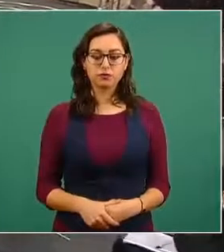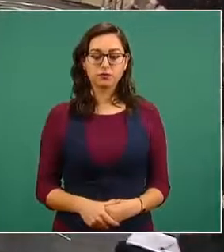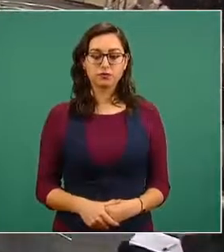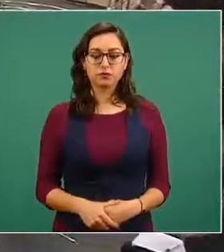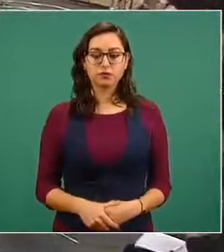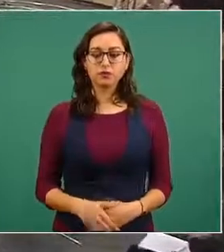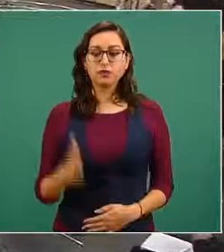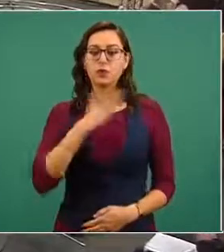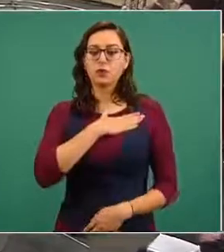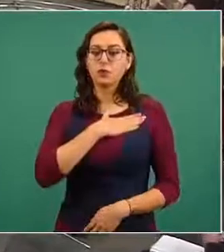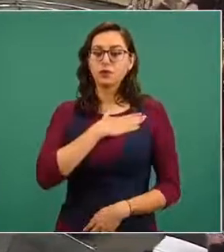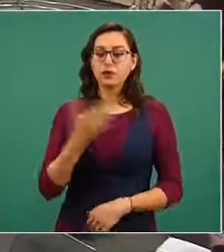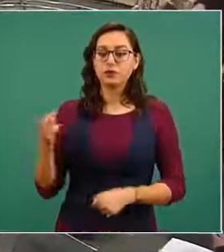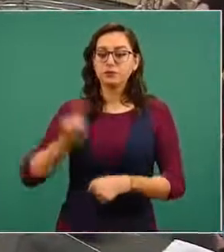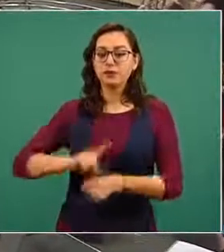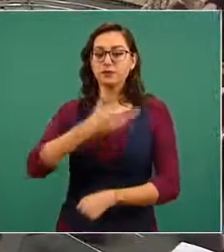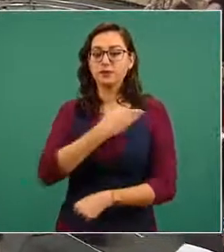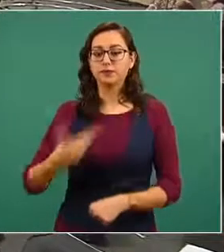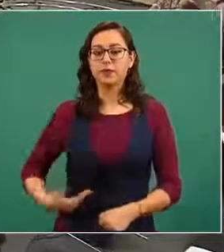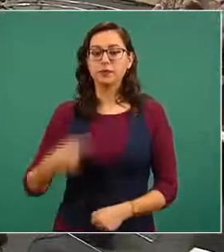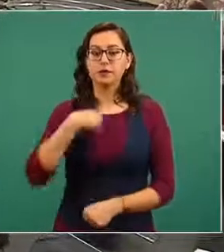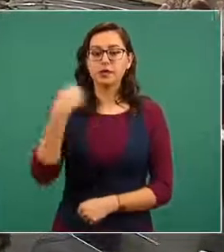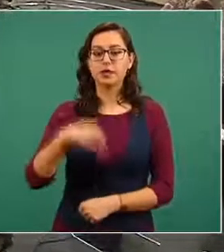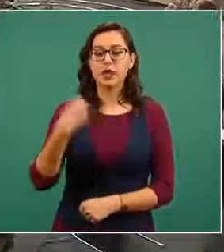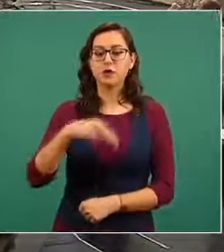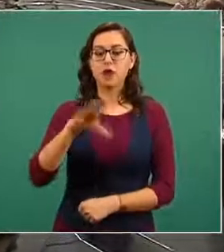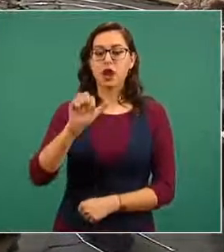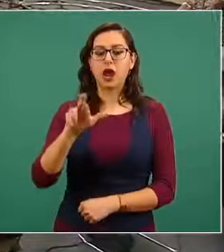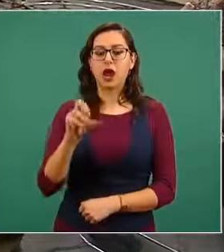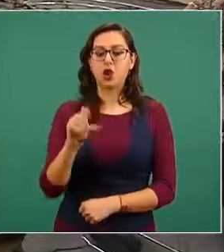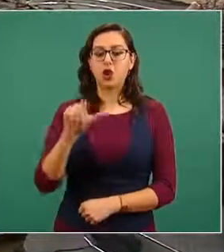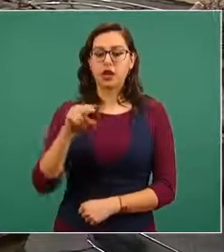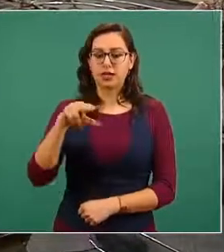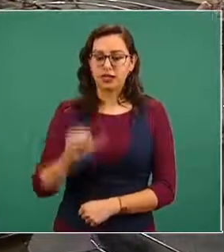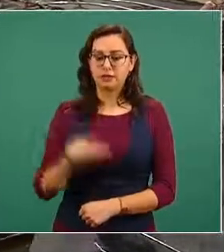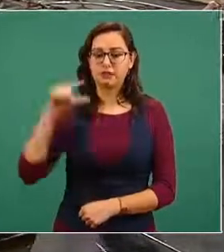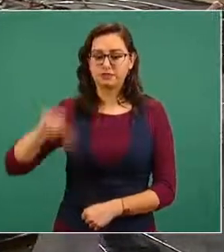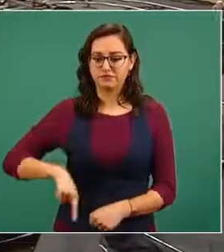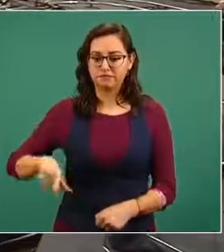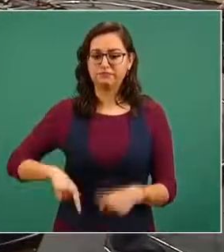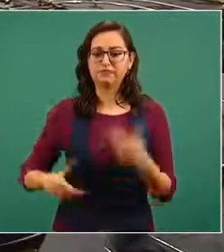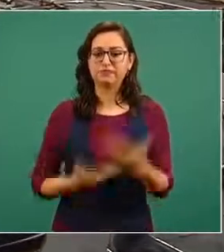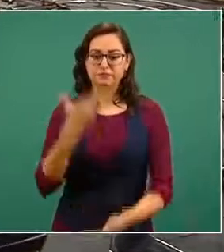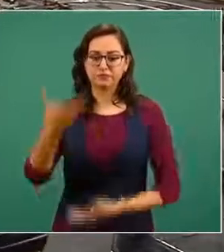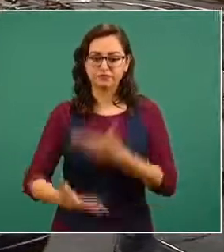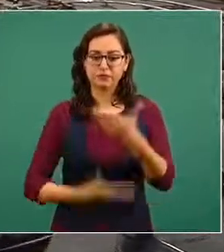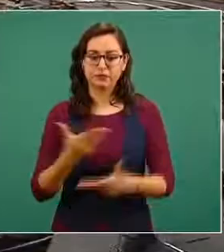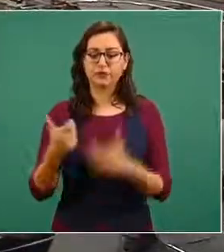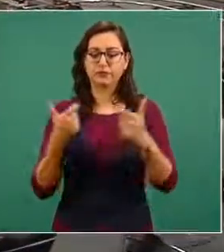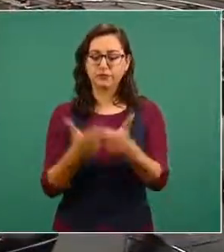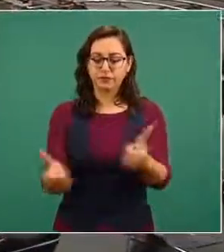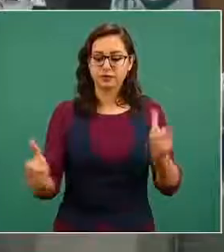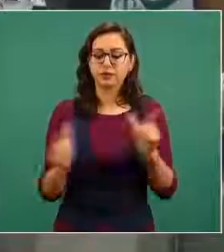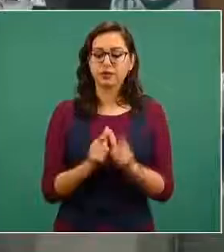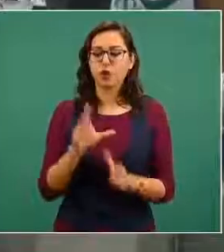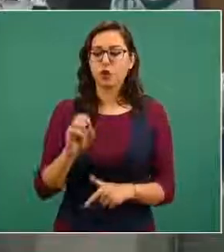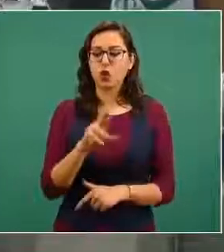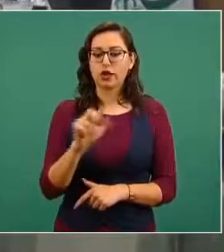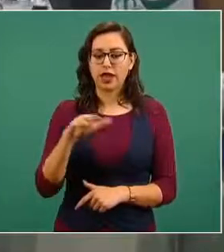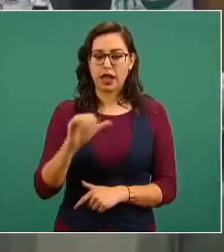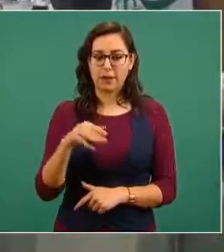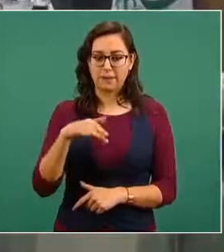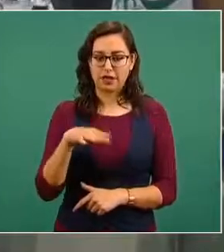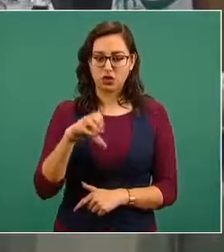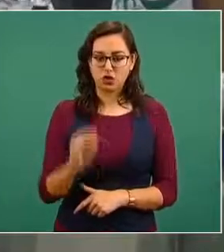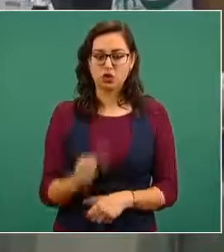Buenos días, mi nombre es Carolina Vargas y soy seguidora de la nación. Integrante de la brigada Corretamino, el hospital general